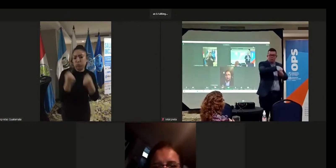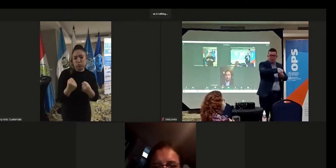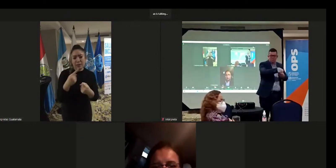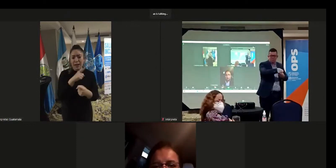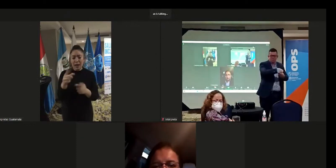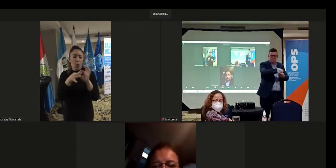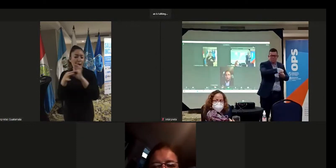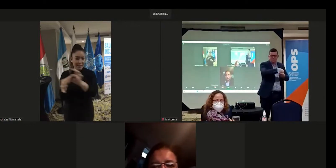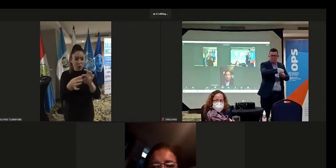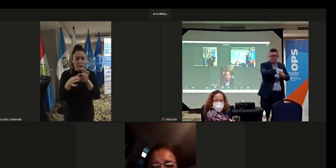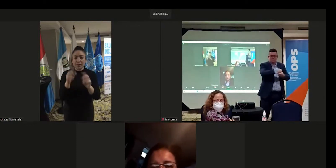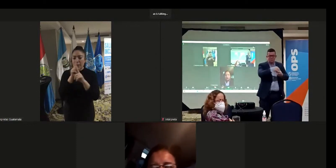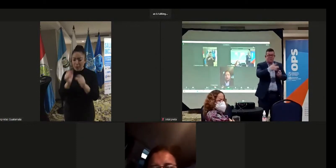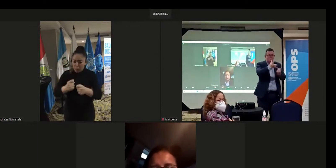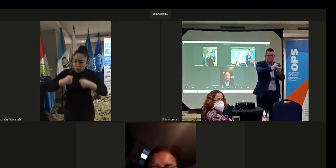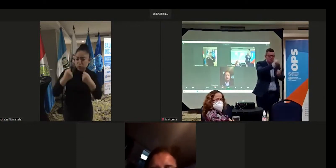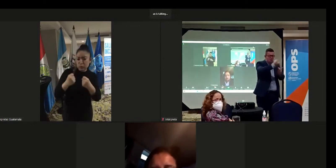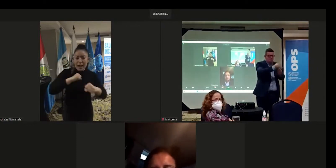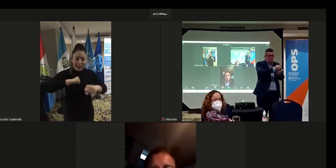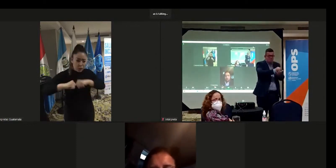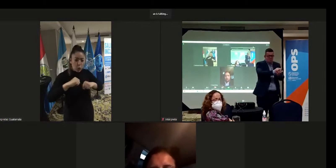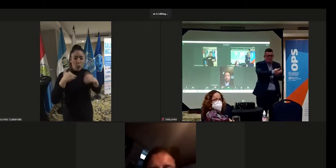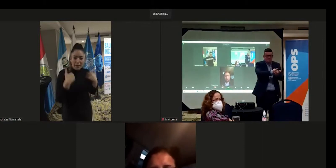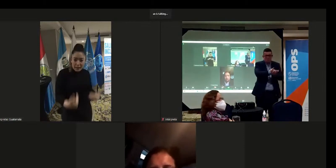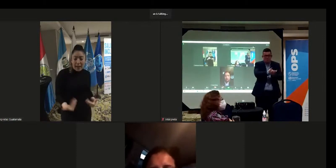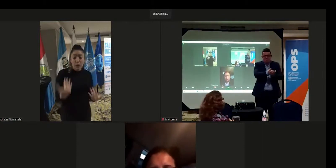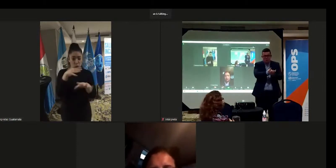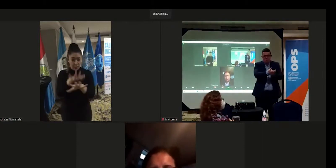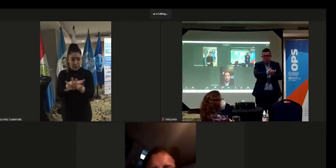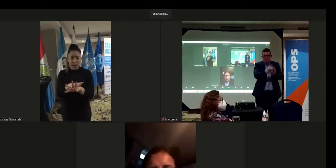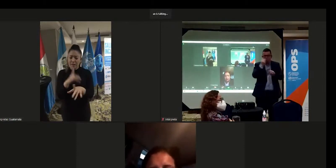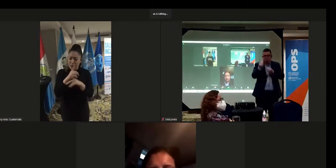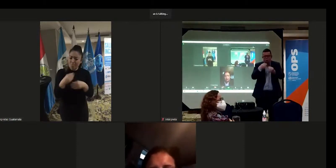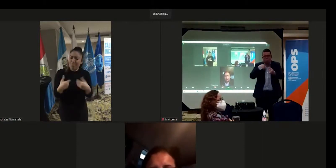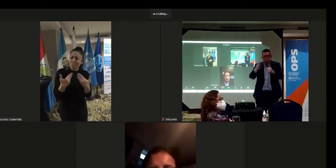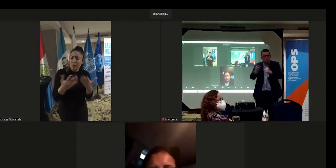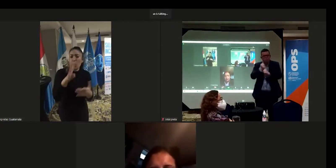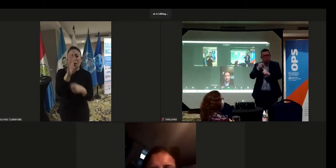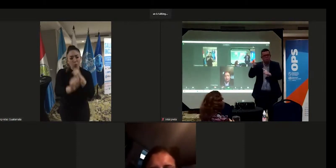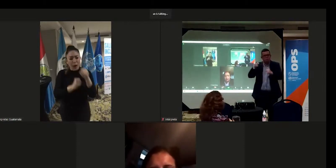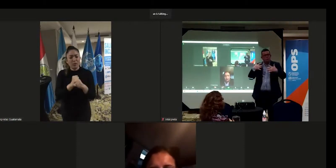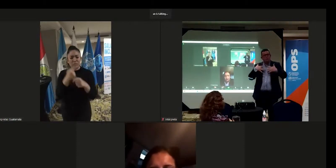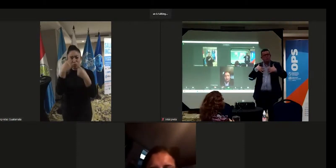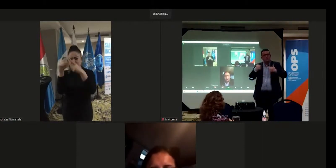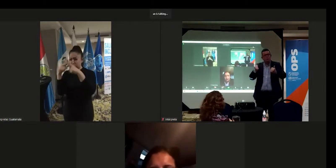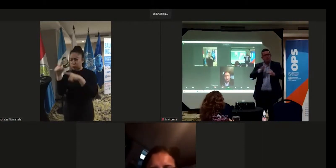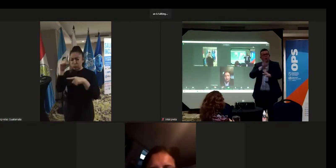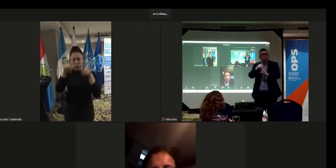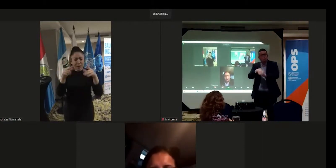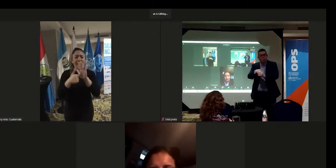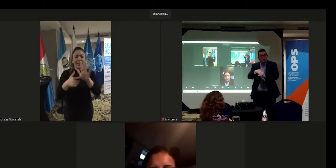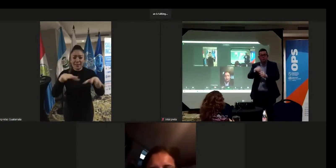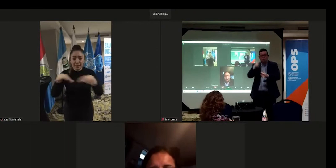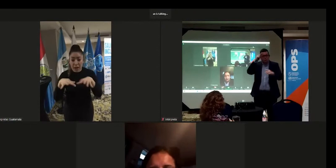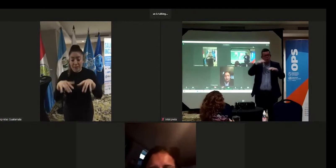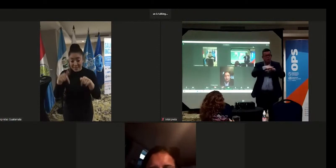organizaciones, hemos hablado de acción humanitaria inclusiva y hemos estado logrando en estos cuatro años diversas actividades y este